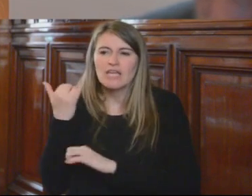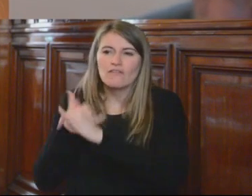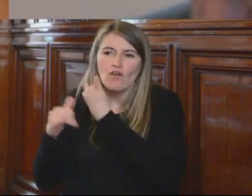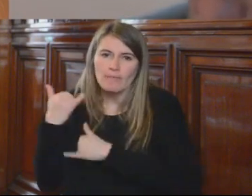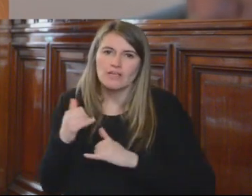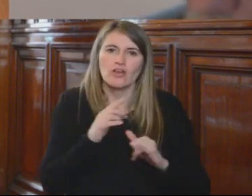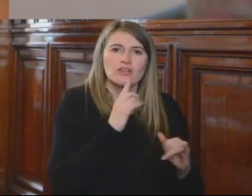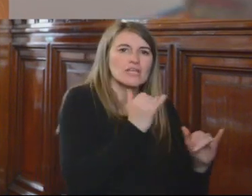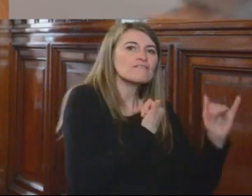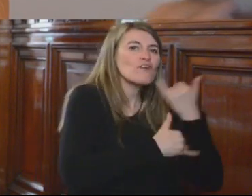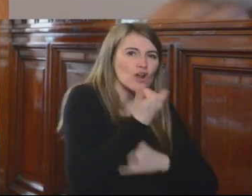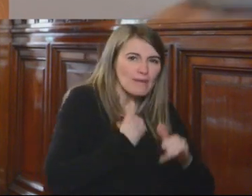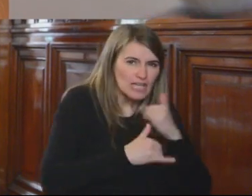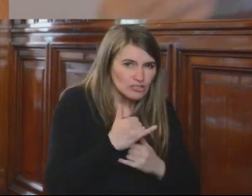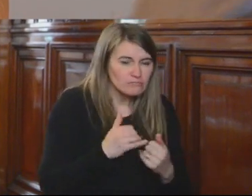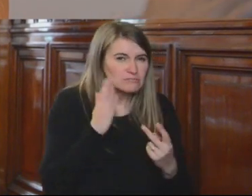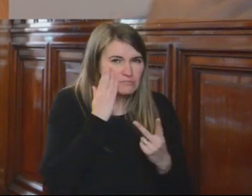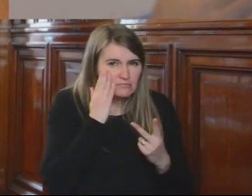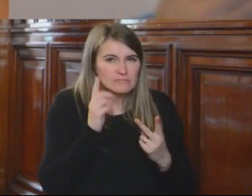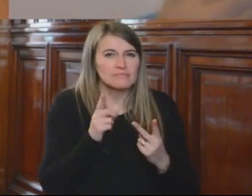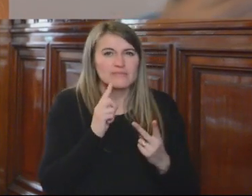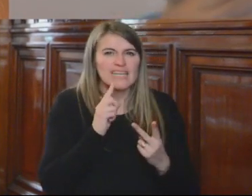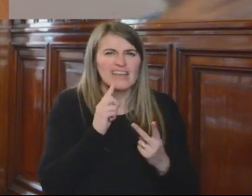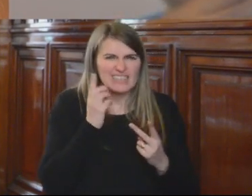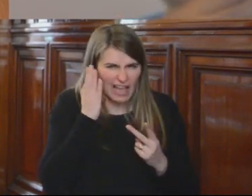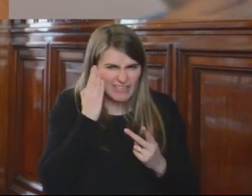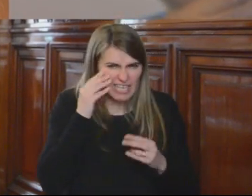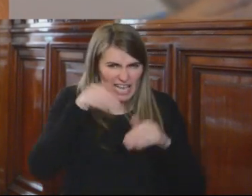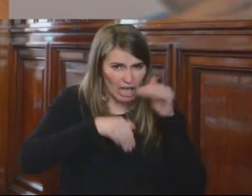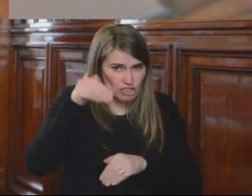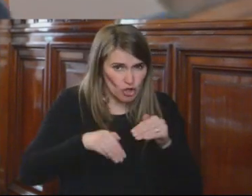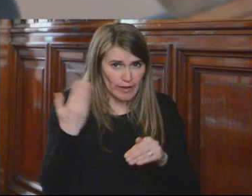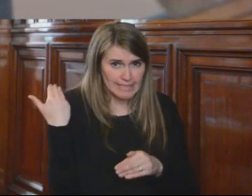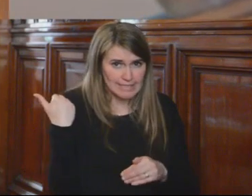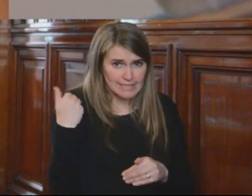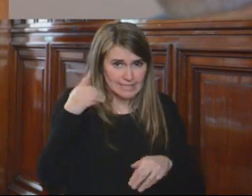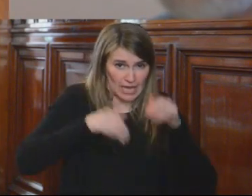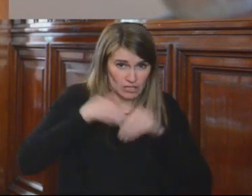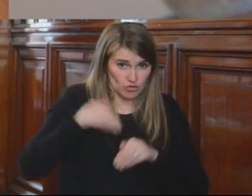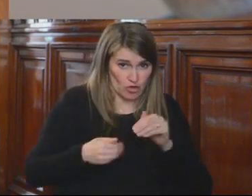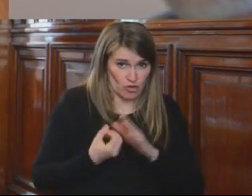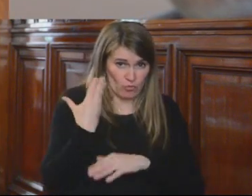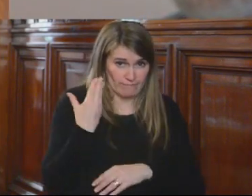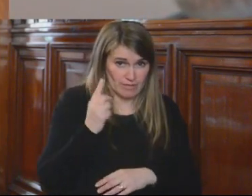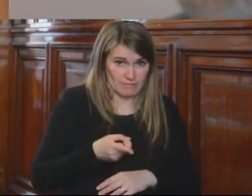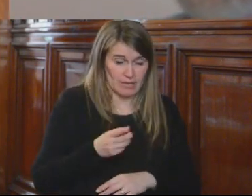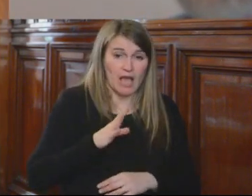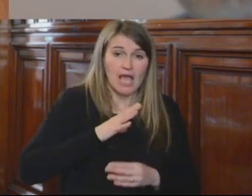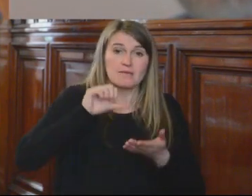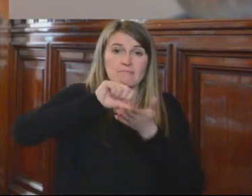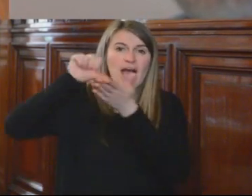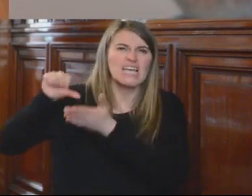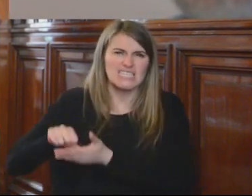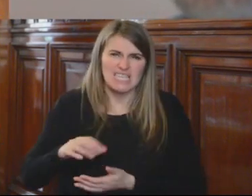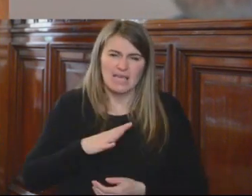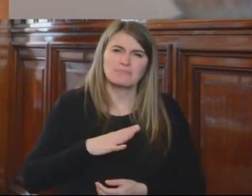que también se sabe que hubo la introducción de elecciones, que no hay en tantos otros países. ¿Cuál es